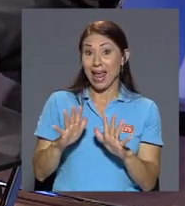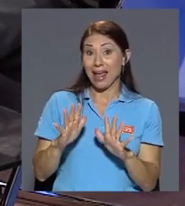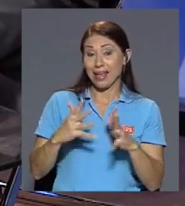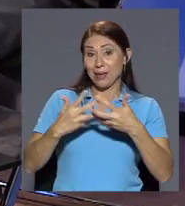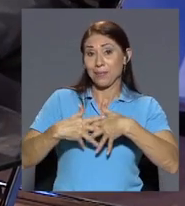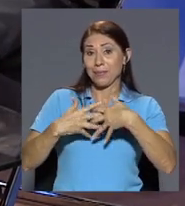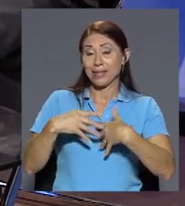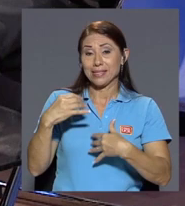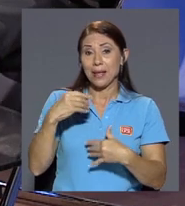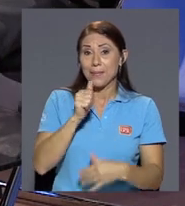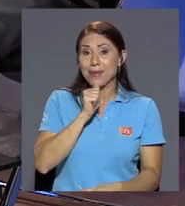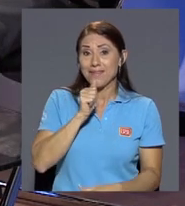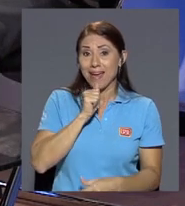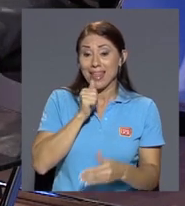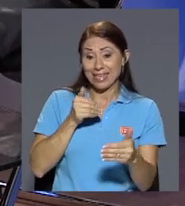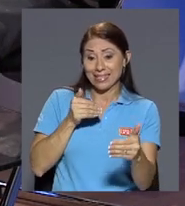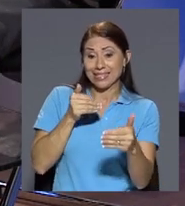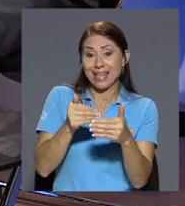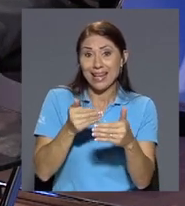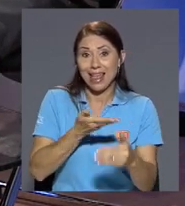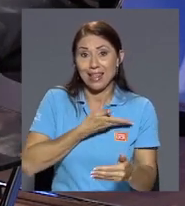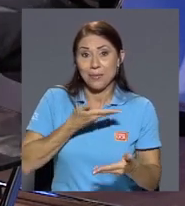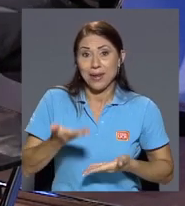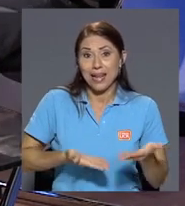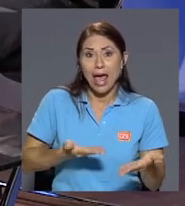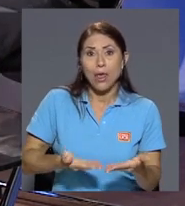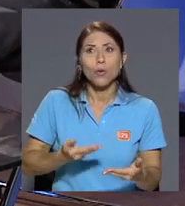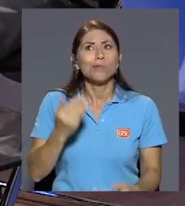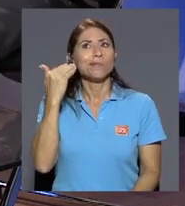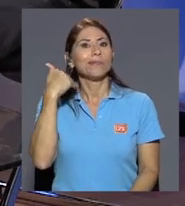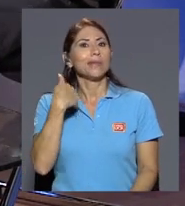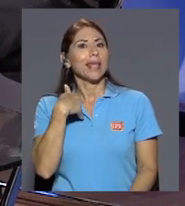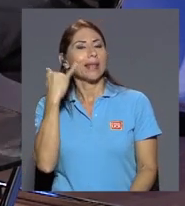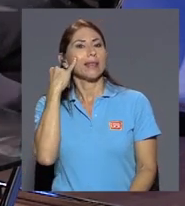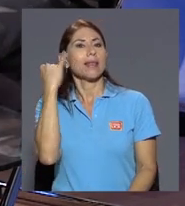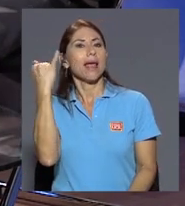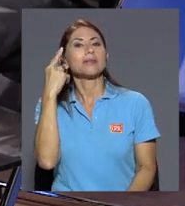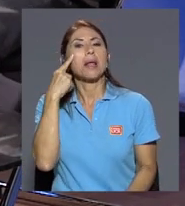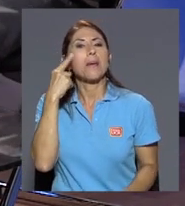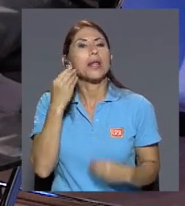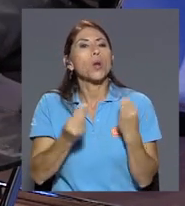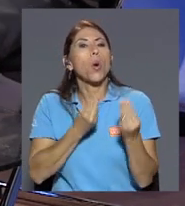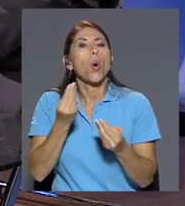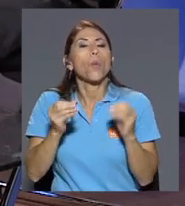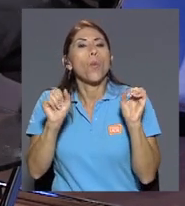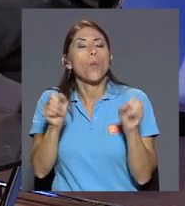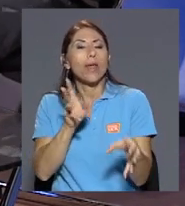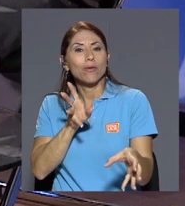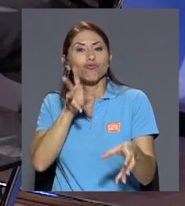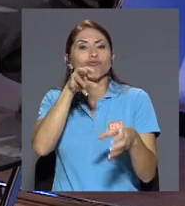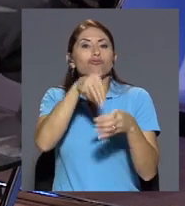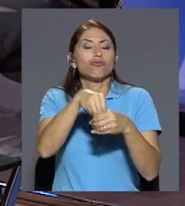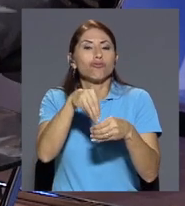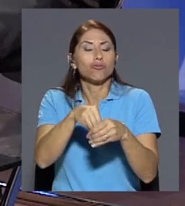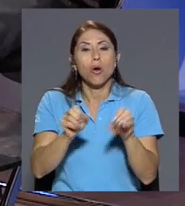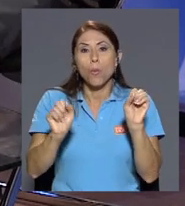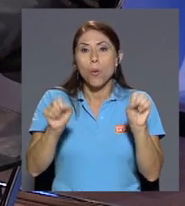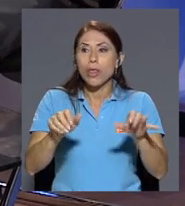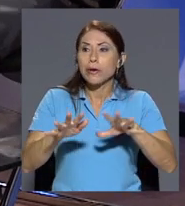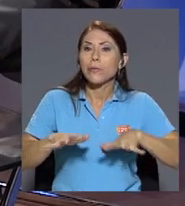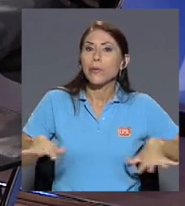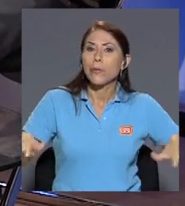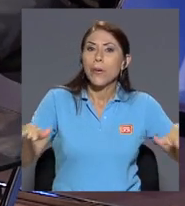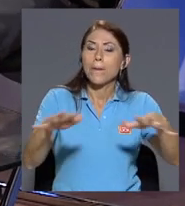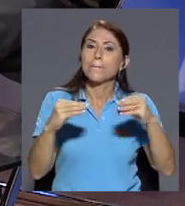privada colindante con el mercado para ver la propuesta y poder incorporarse dentro de esa dinámica y poder generar un entorno